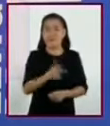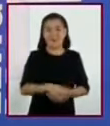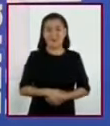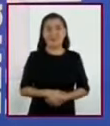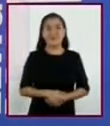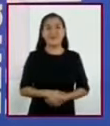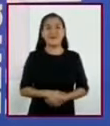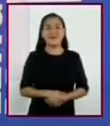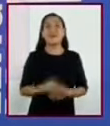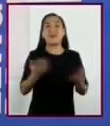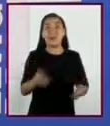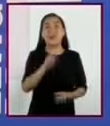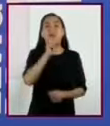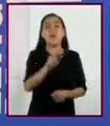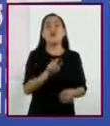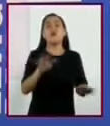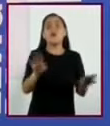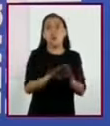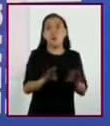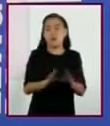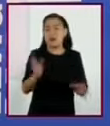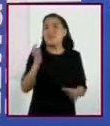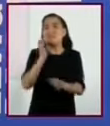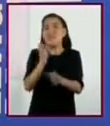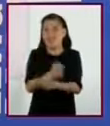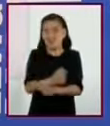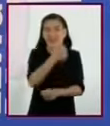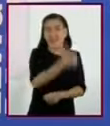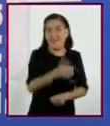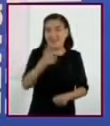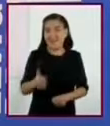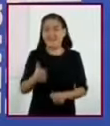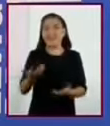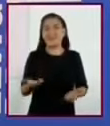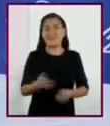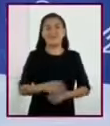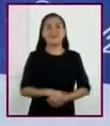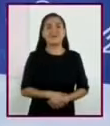su origen, así como el significado de las partes que la componen.